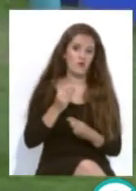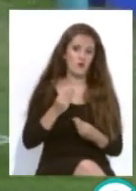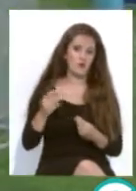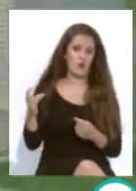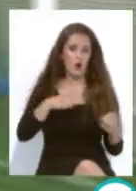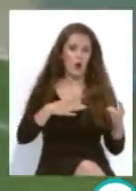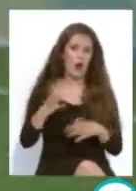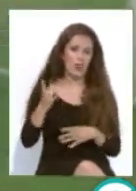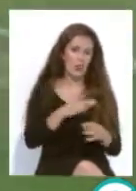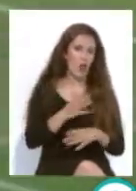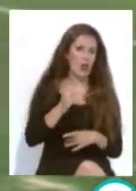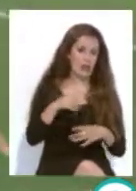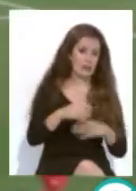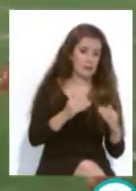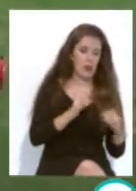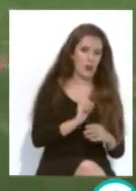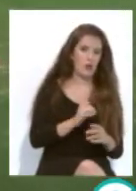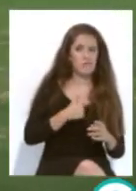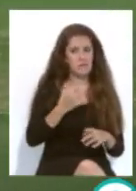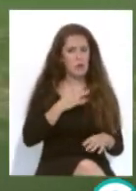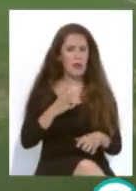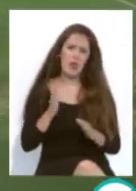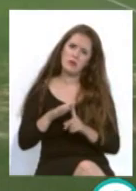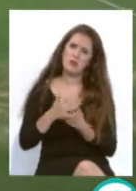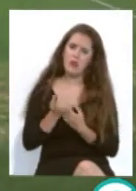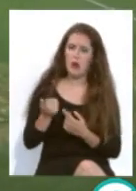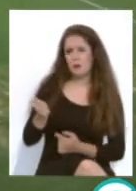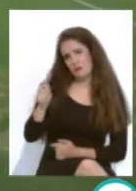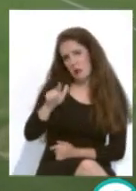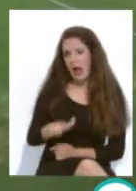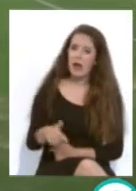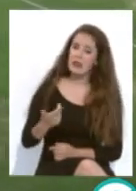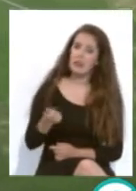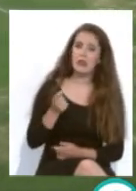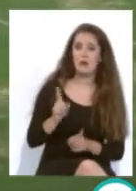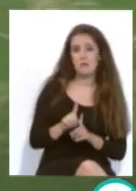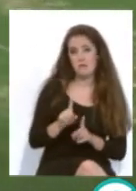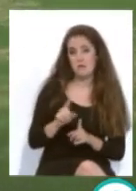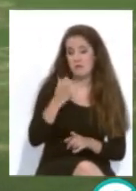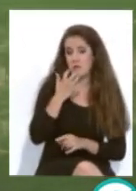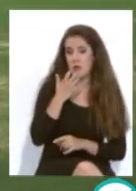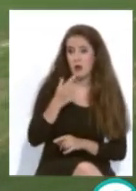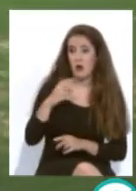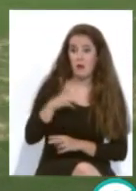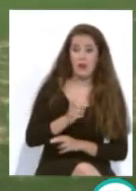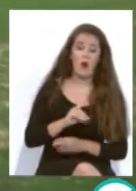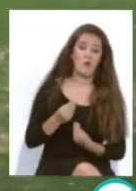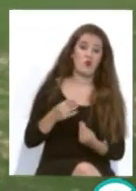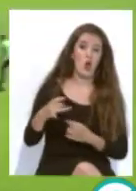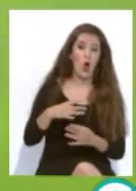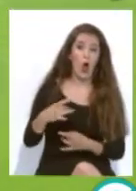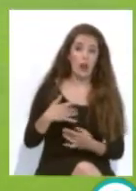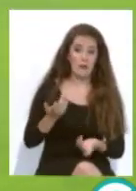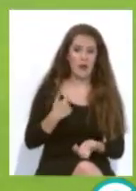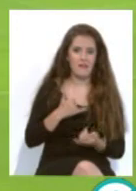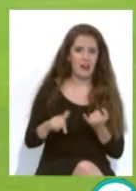como el de esta temporada. Sí, puede ser un caso similar, salvando la diferencia de categoría, con Ortuño, ¿no? No venía con grandes cifras goleadoras, pero este año se